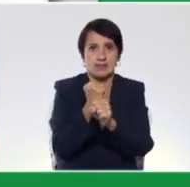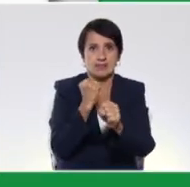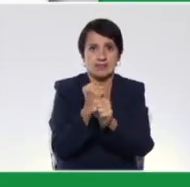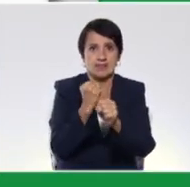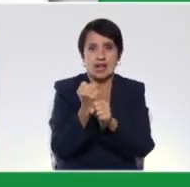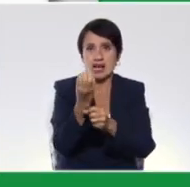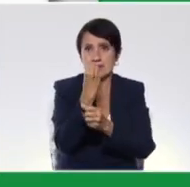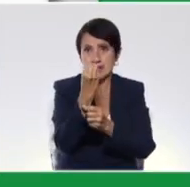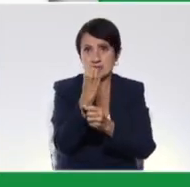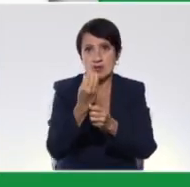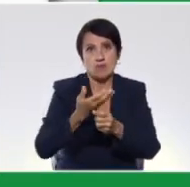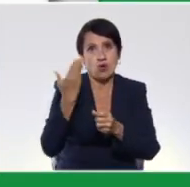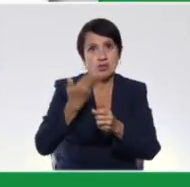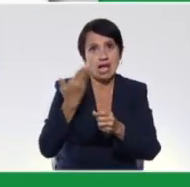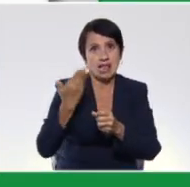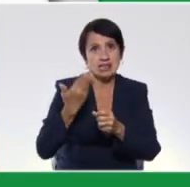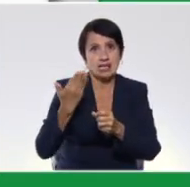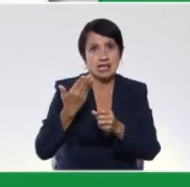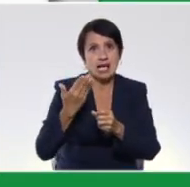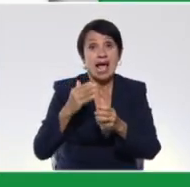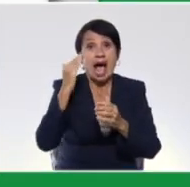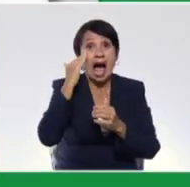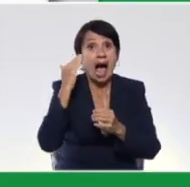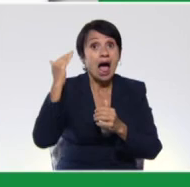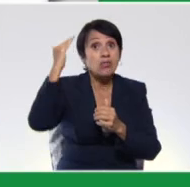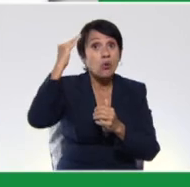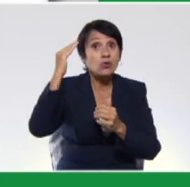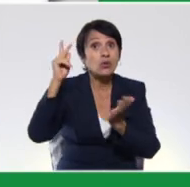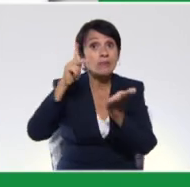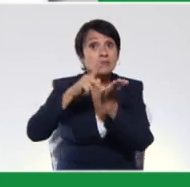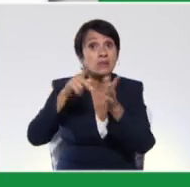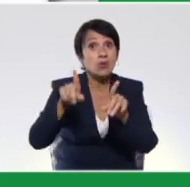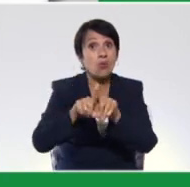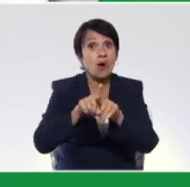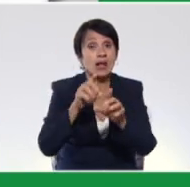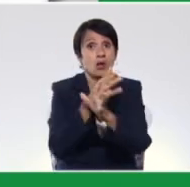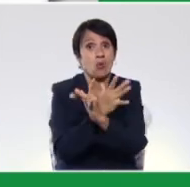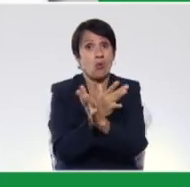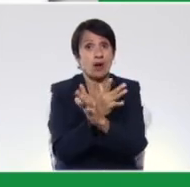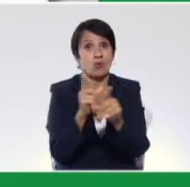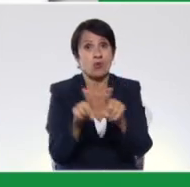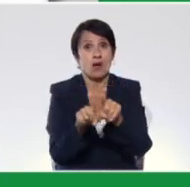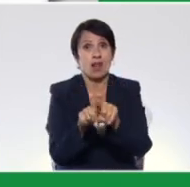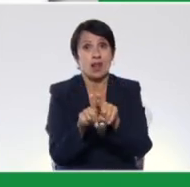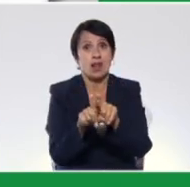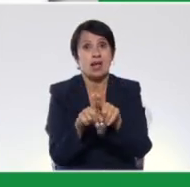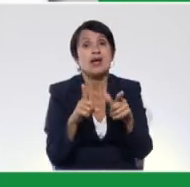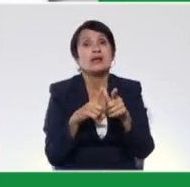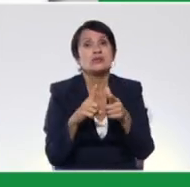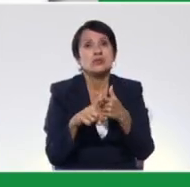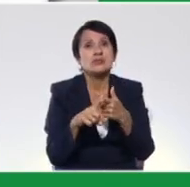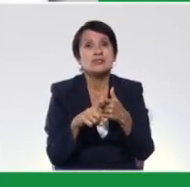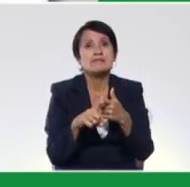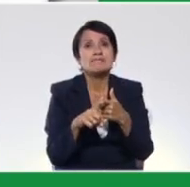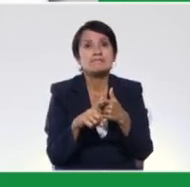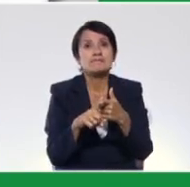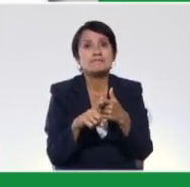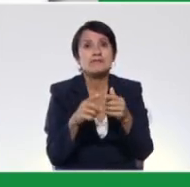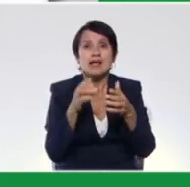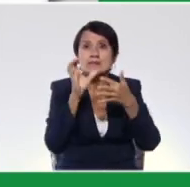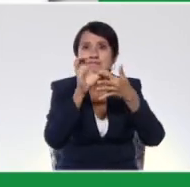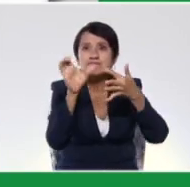elemento. Lo importante es que el adulto participe en el juego como tal. Y por supuesto, vamos a ir